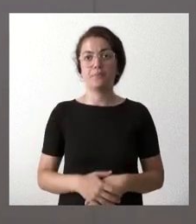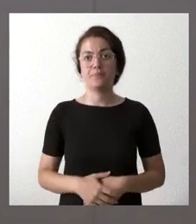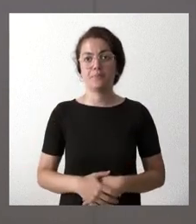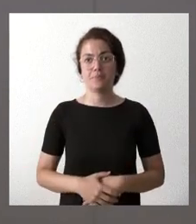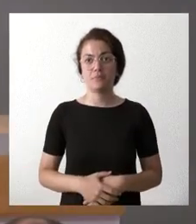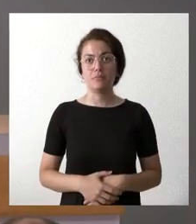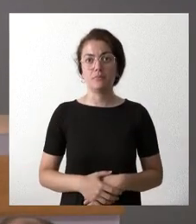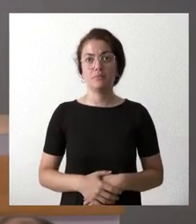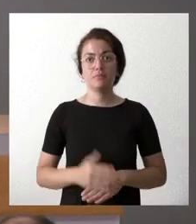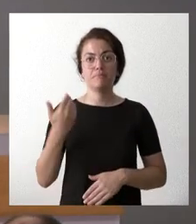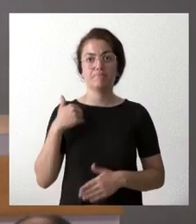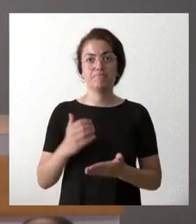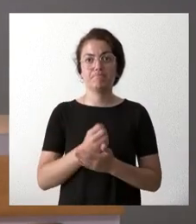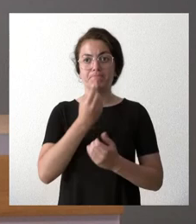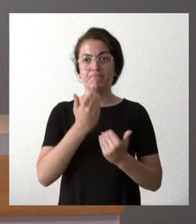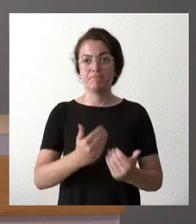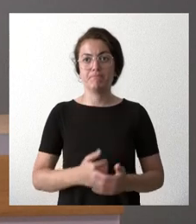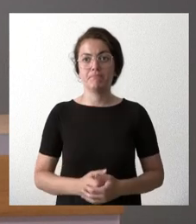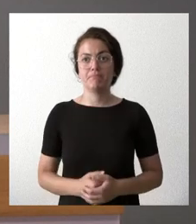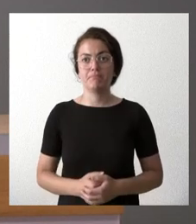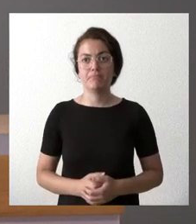es todo gracias gracias a ustedes